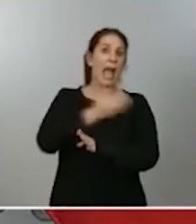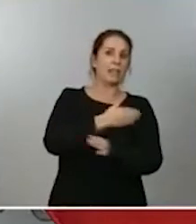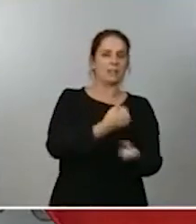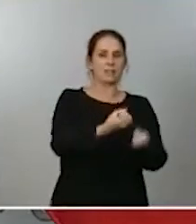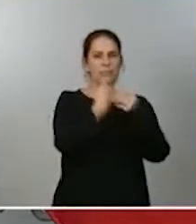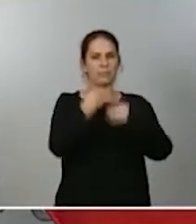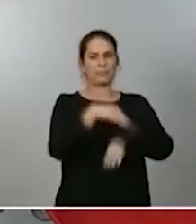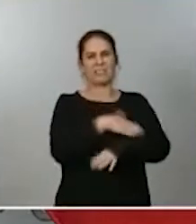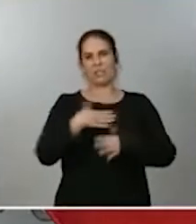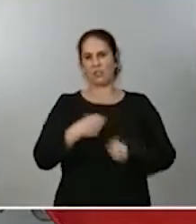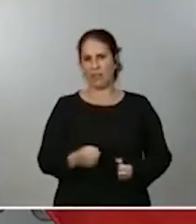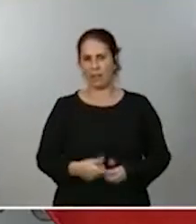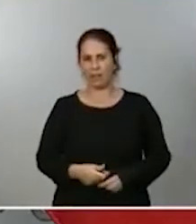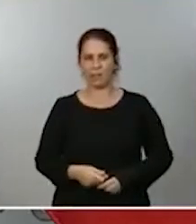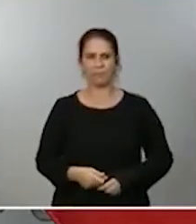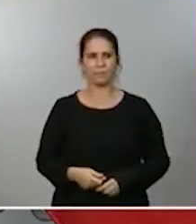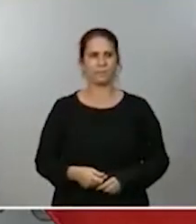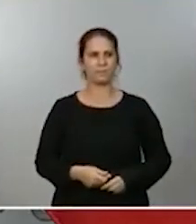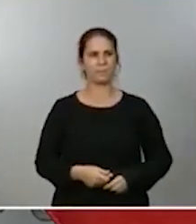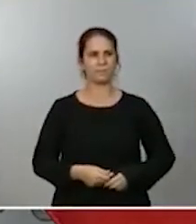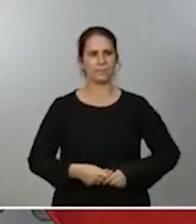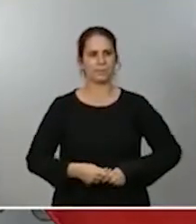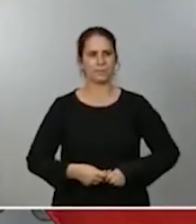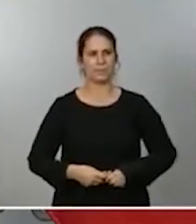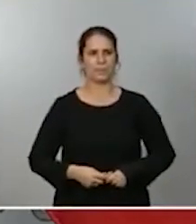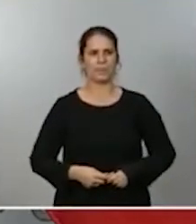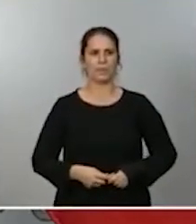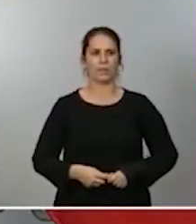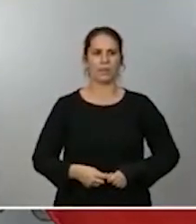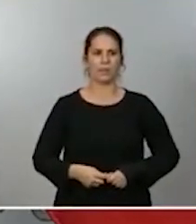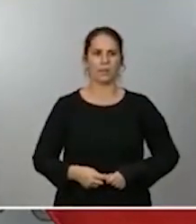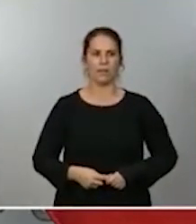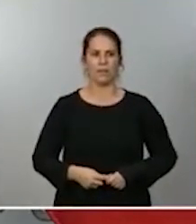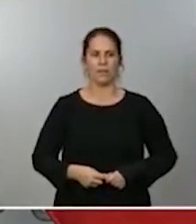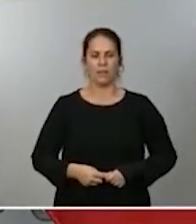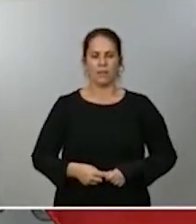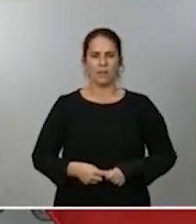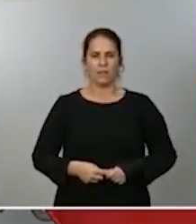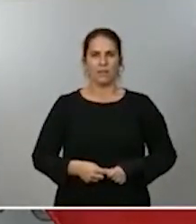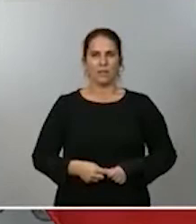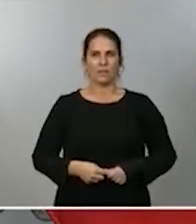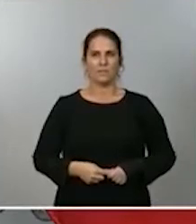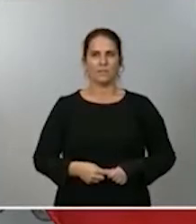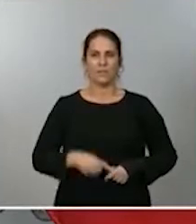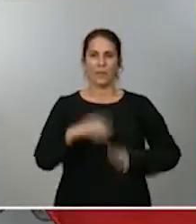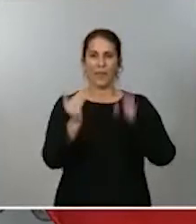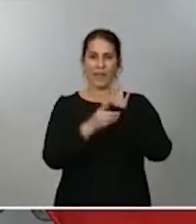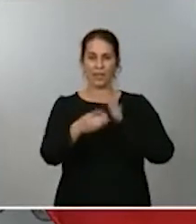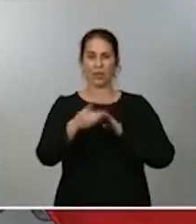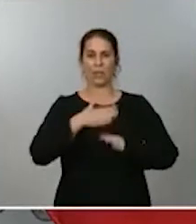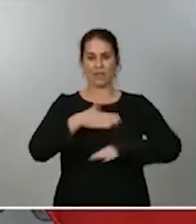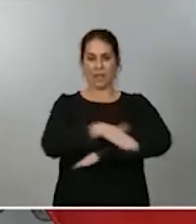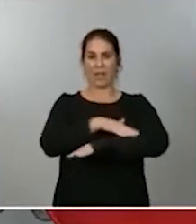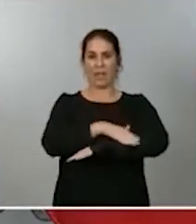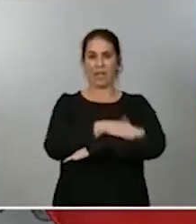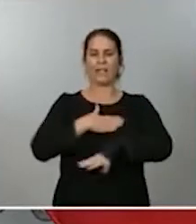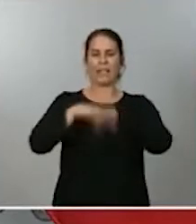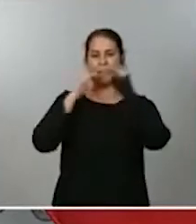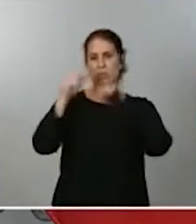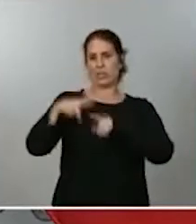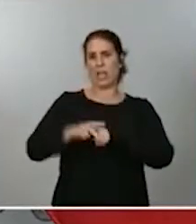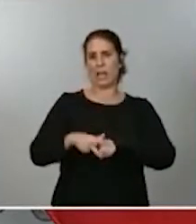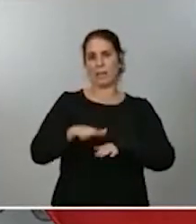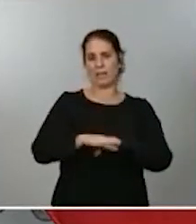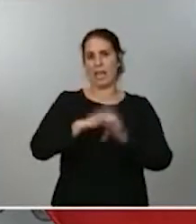Sanidad. Este decreto, entendemos desde el Ejecutivo, que es la herramienta legal que dota a cada autoridad competente